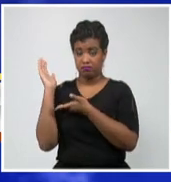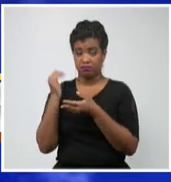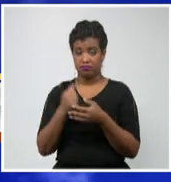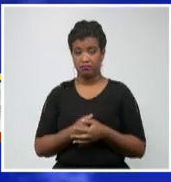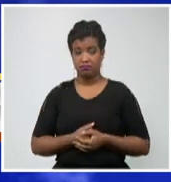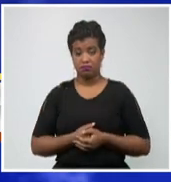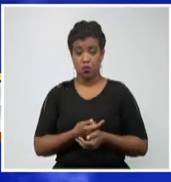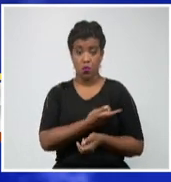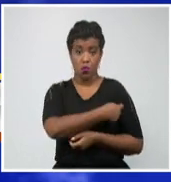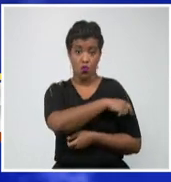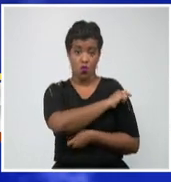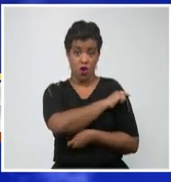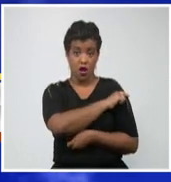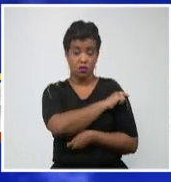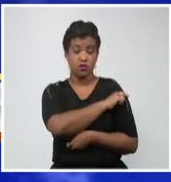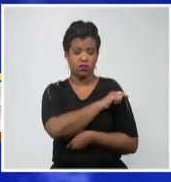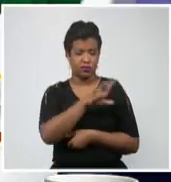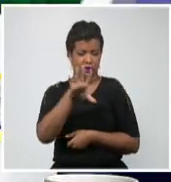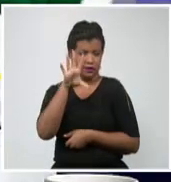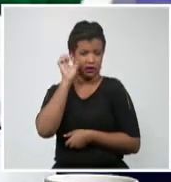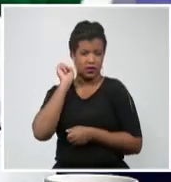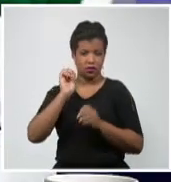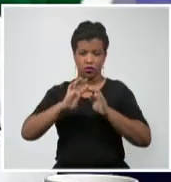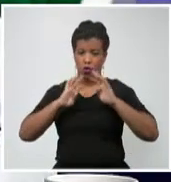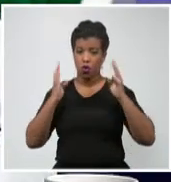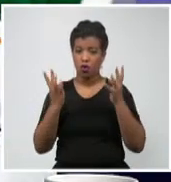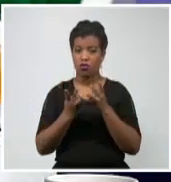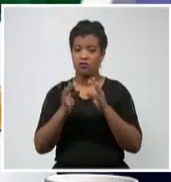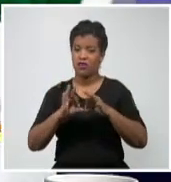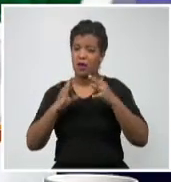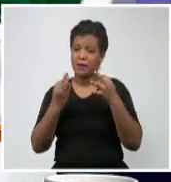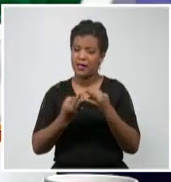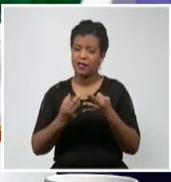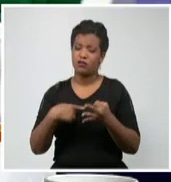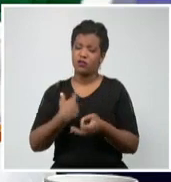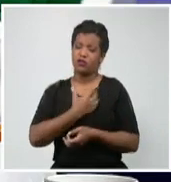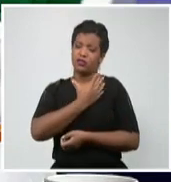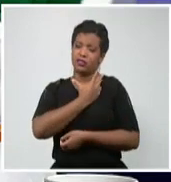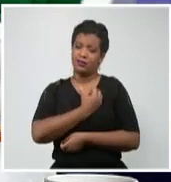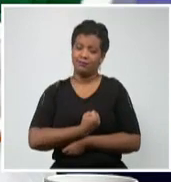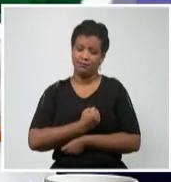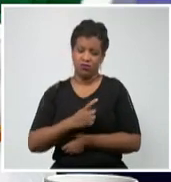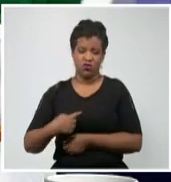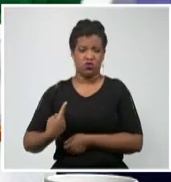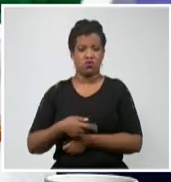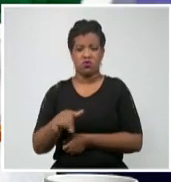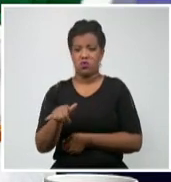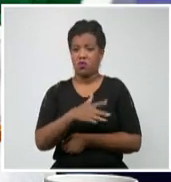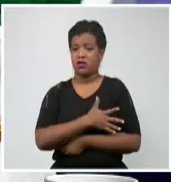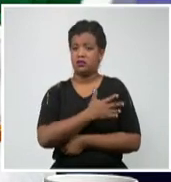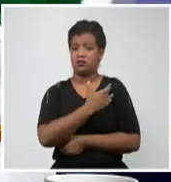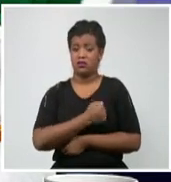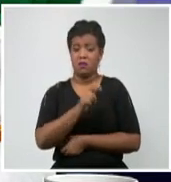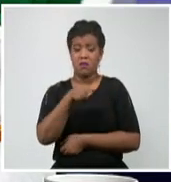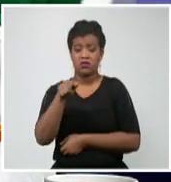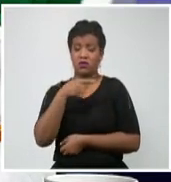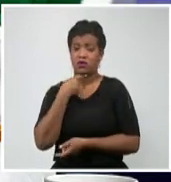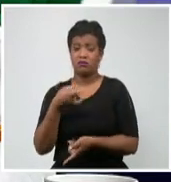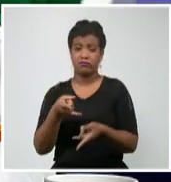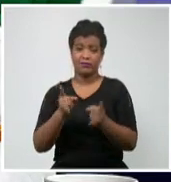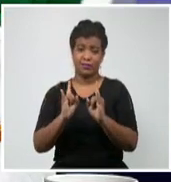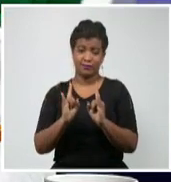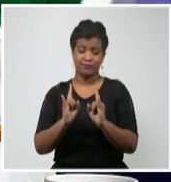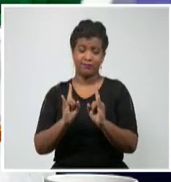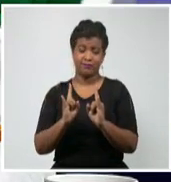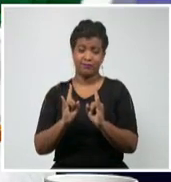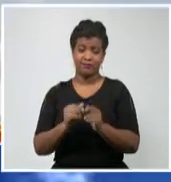población que siente todo esto, para su familia y para todos nosotros, es una cifra elevada que no hubiéramos